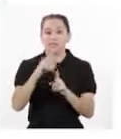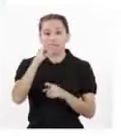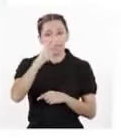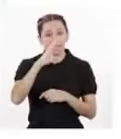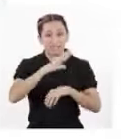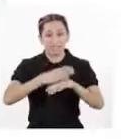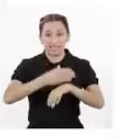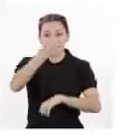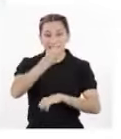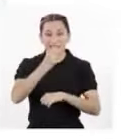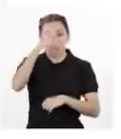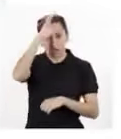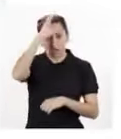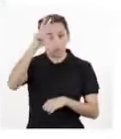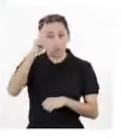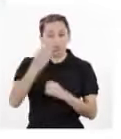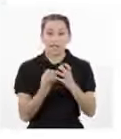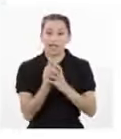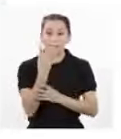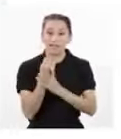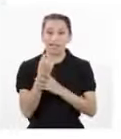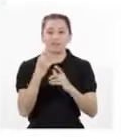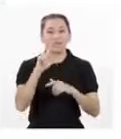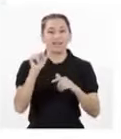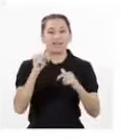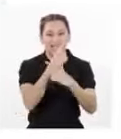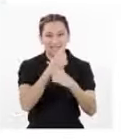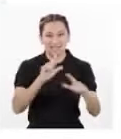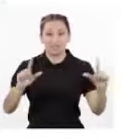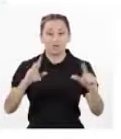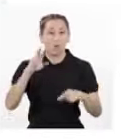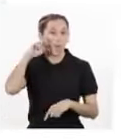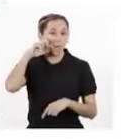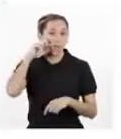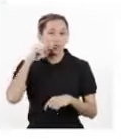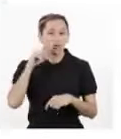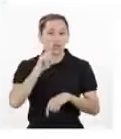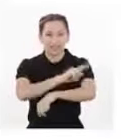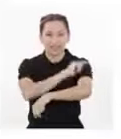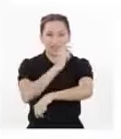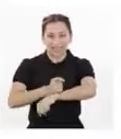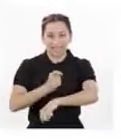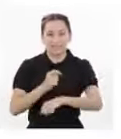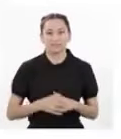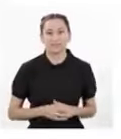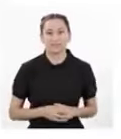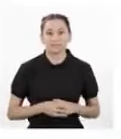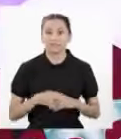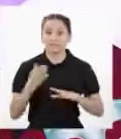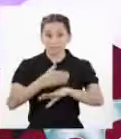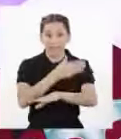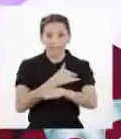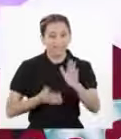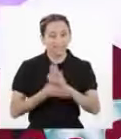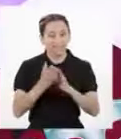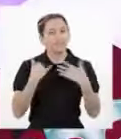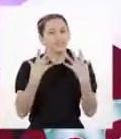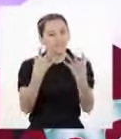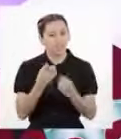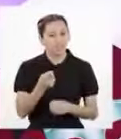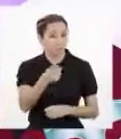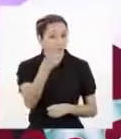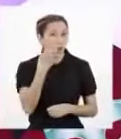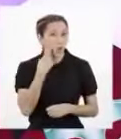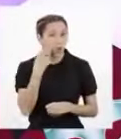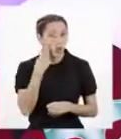Cusco, Cajamarca, Arequipa, La Libertad, Puno y Tacna Y antes de irnos, queremos que conozcan a